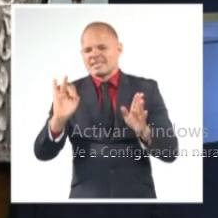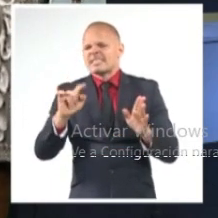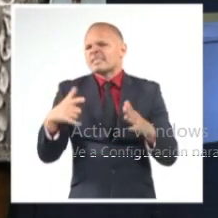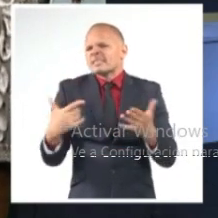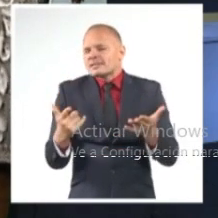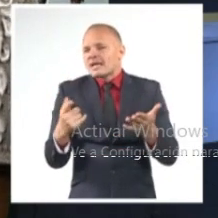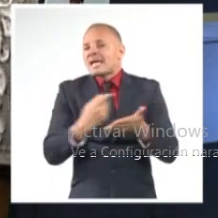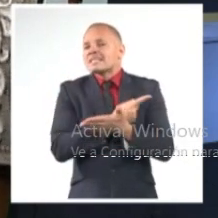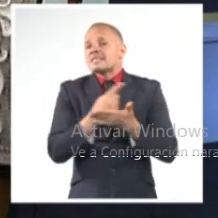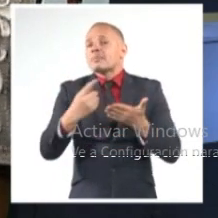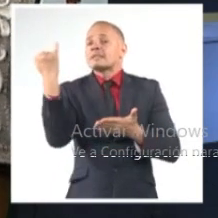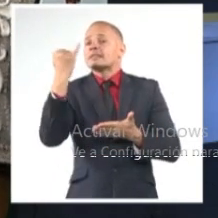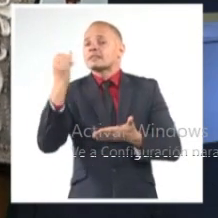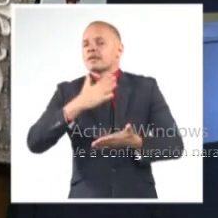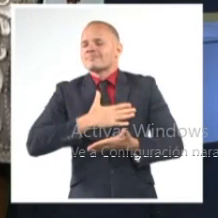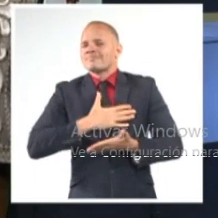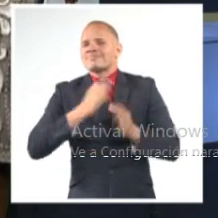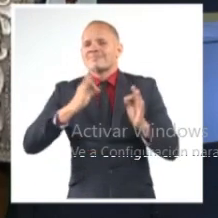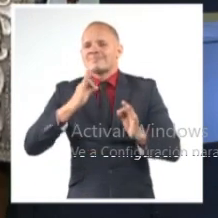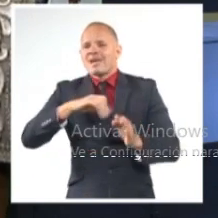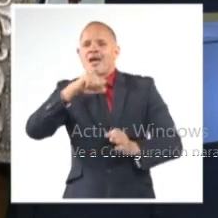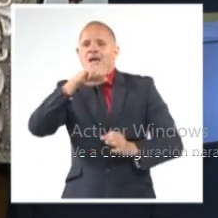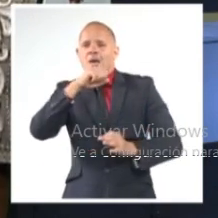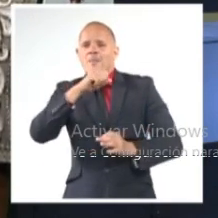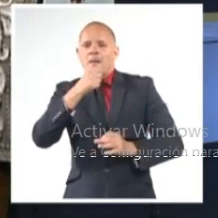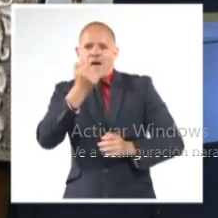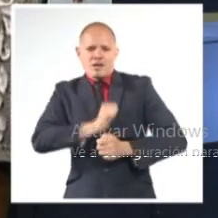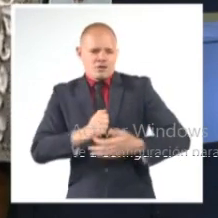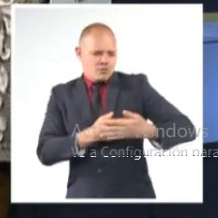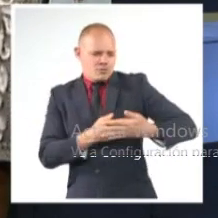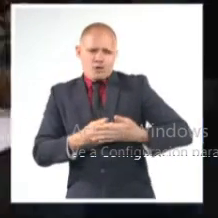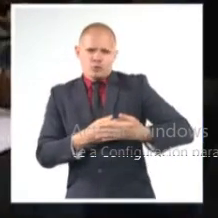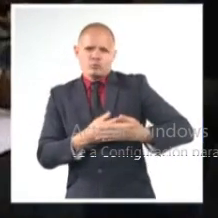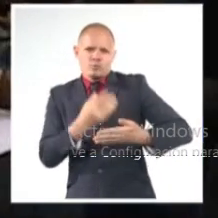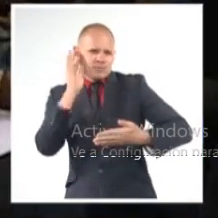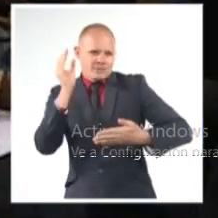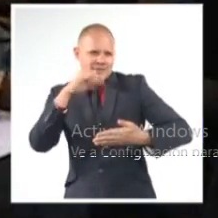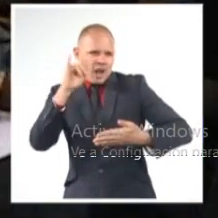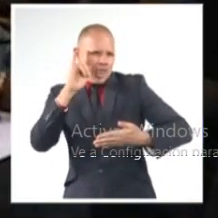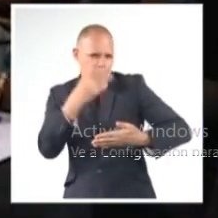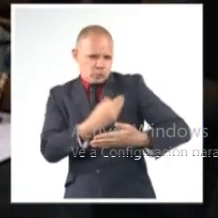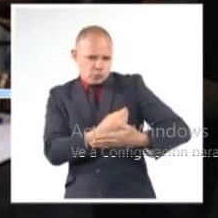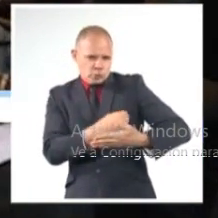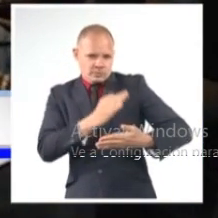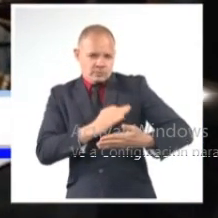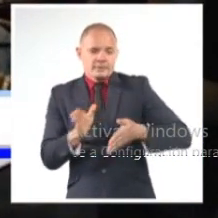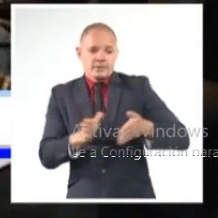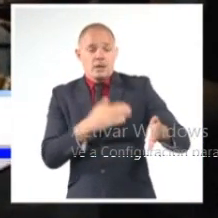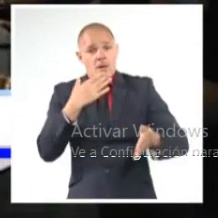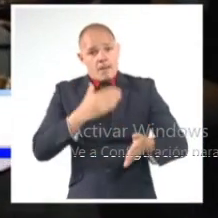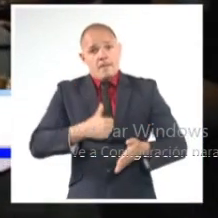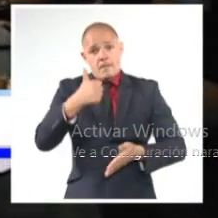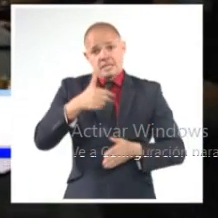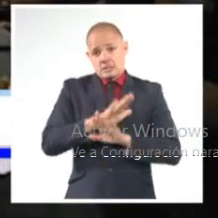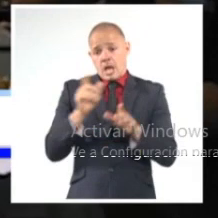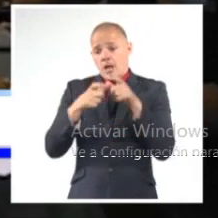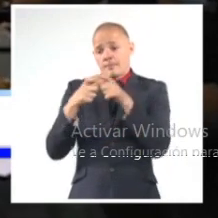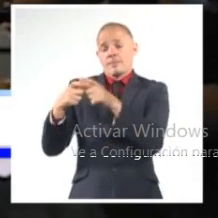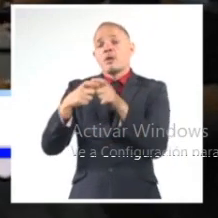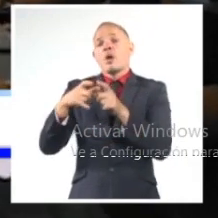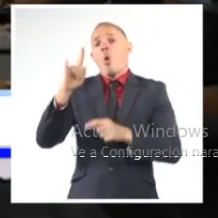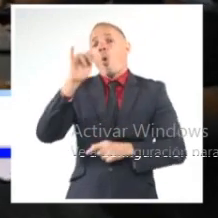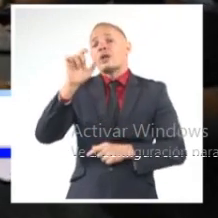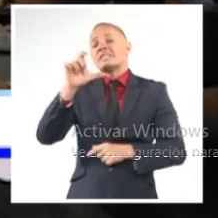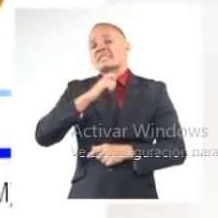Impulsemos la Lactancia Materna, apoyando y educando. Autoridades de la UNICEF y el Ministerio de Salud Pública de Cuba